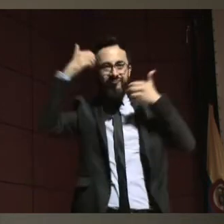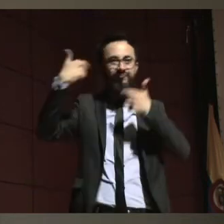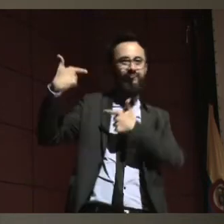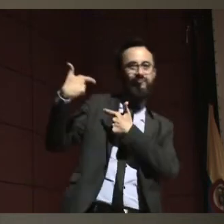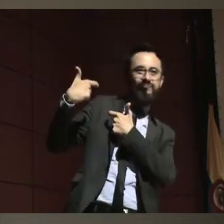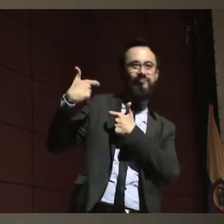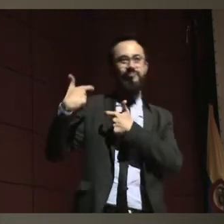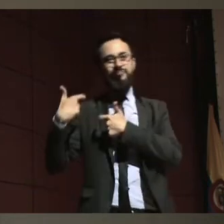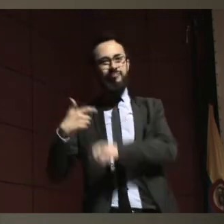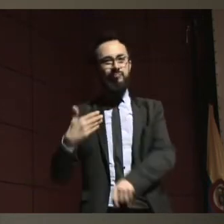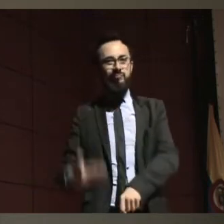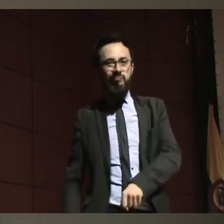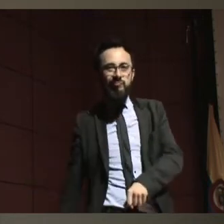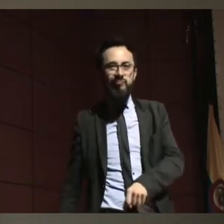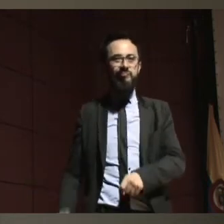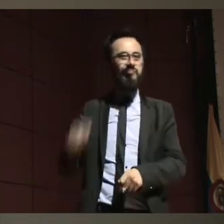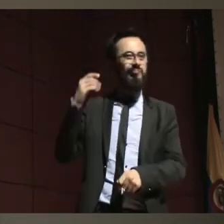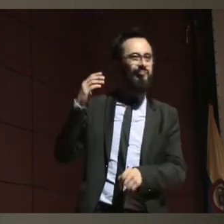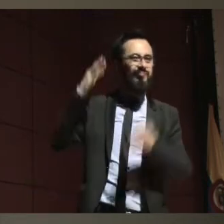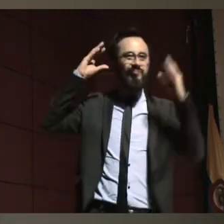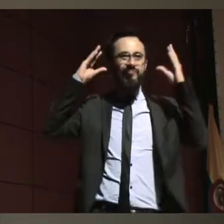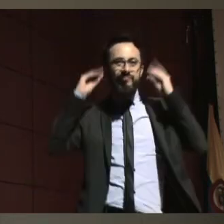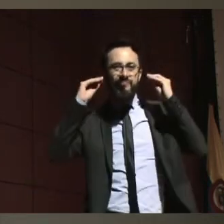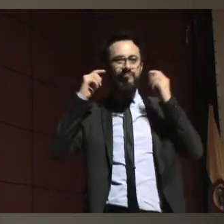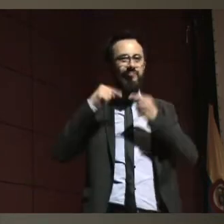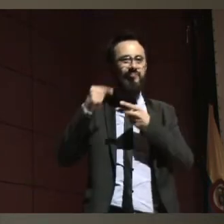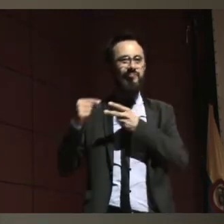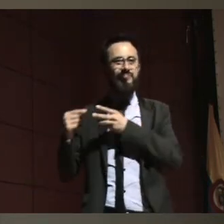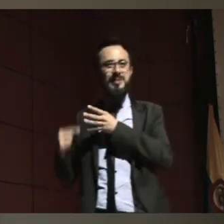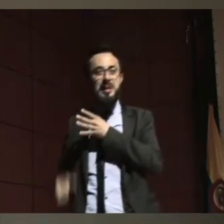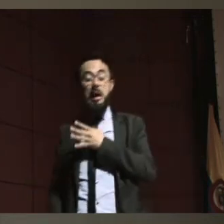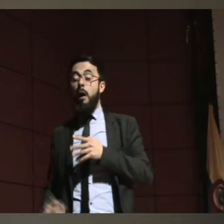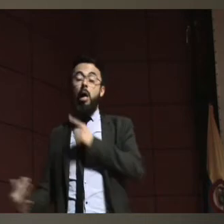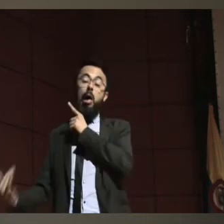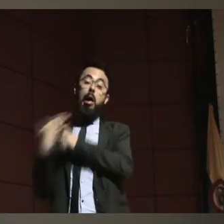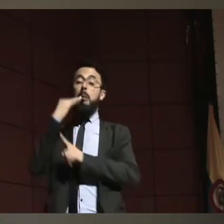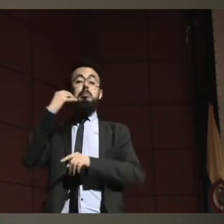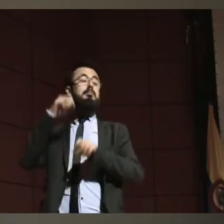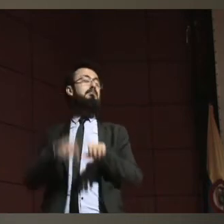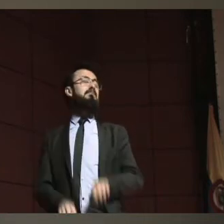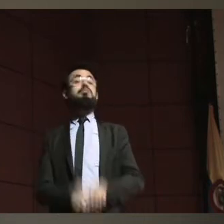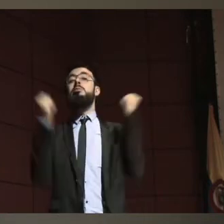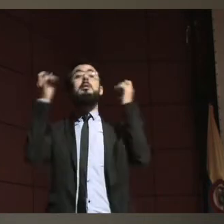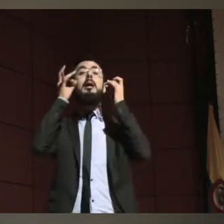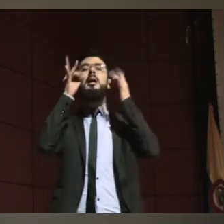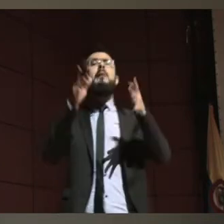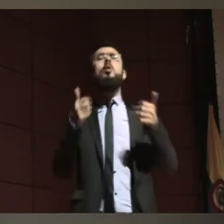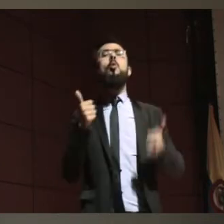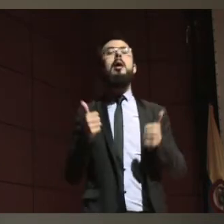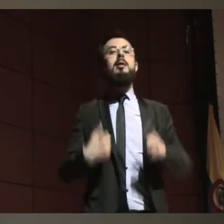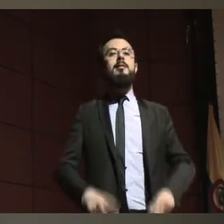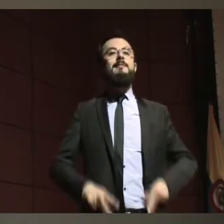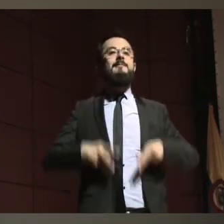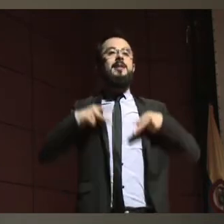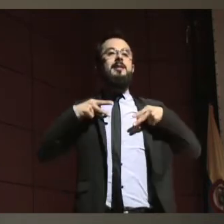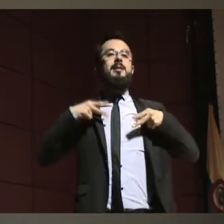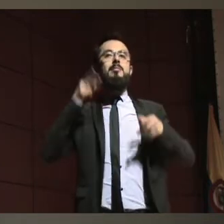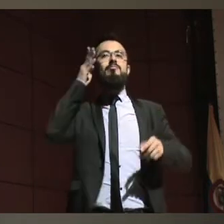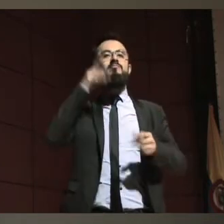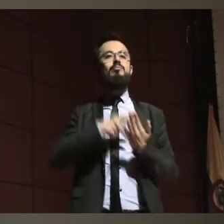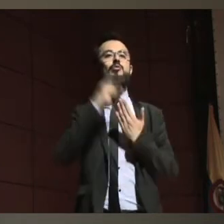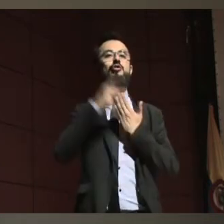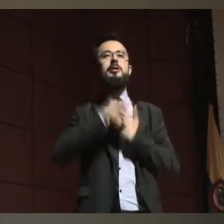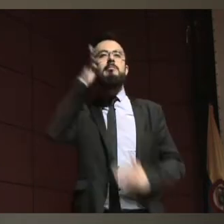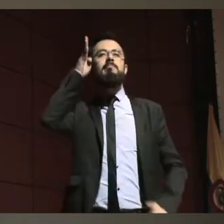precisamente el mayor daño que han tenido ha sido en su proyecto de vida. Y eso lo equiparo en las personas con